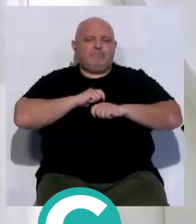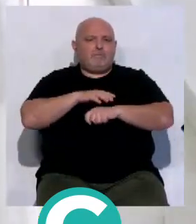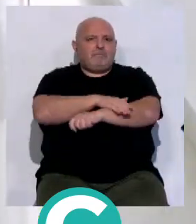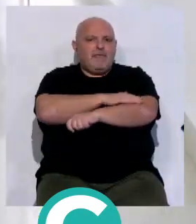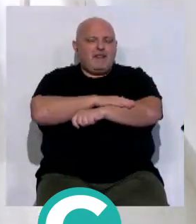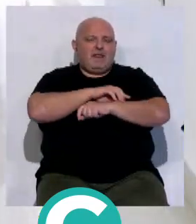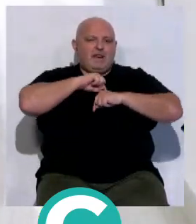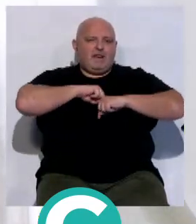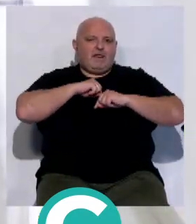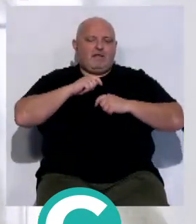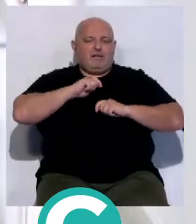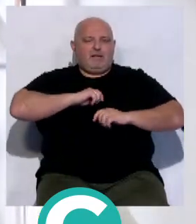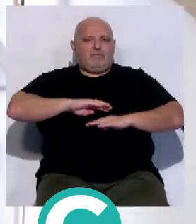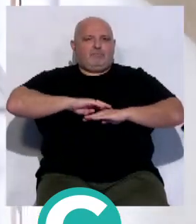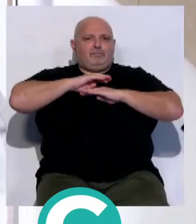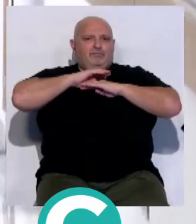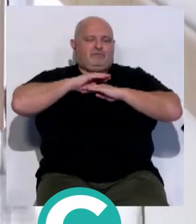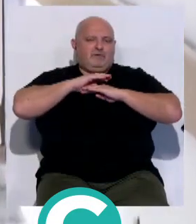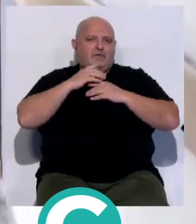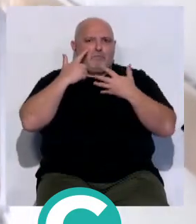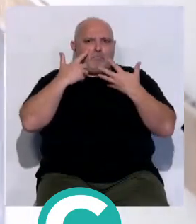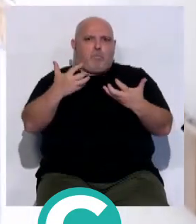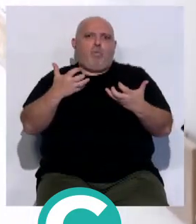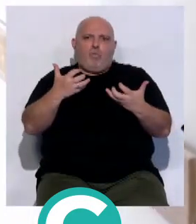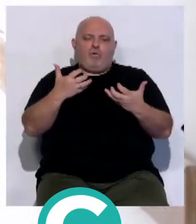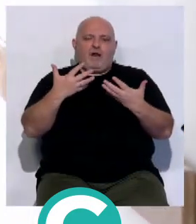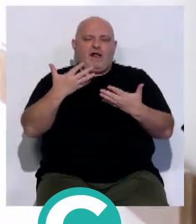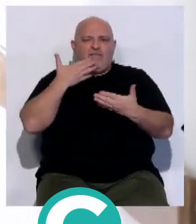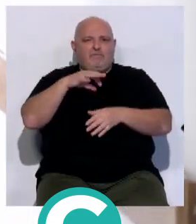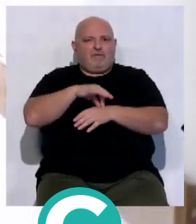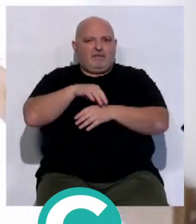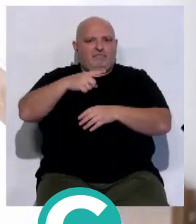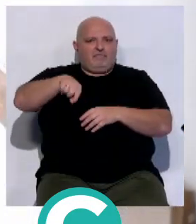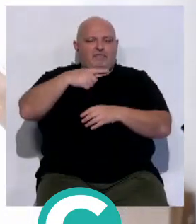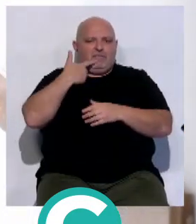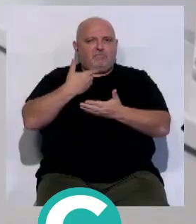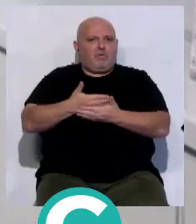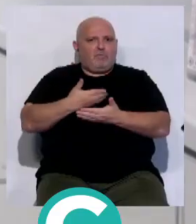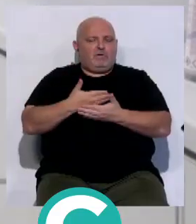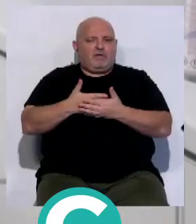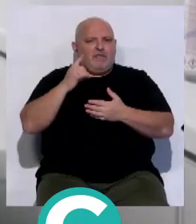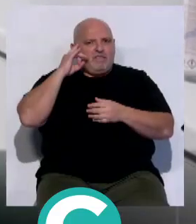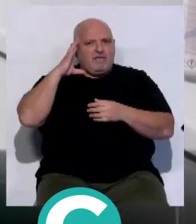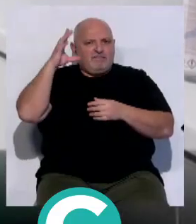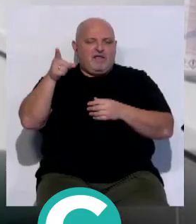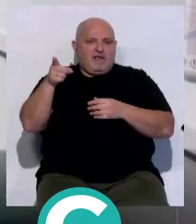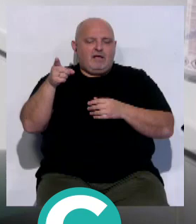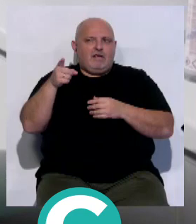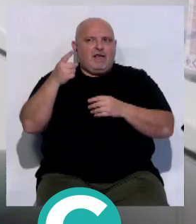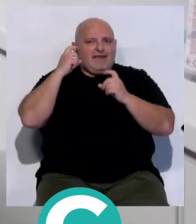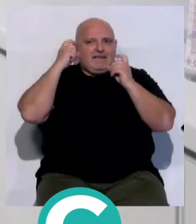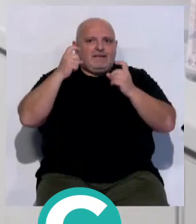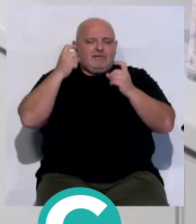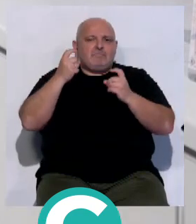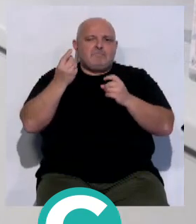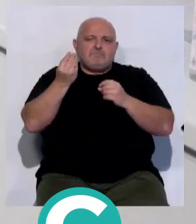y para su bienestar emocional. Así lo constatan los profesionales sanitarios implicados en una iniciativa en la que se intenta